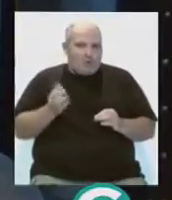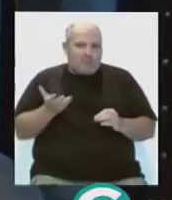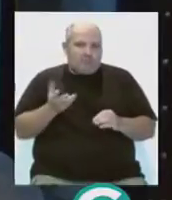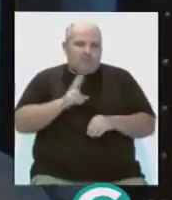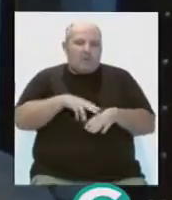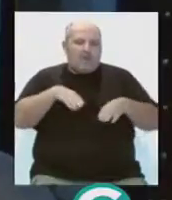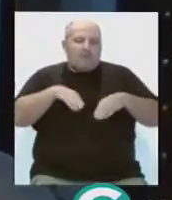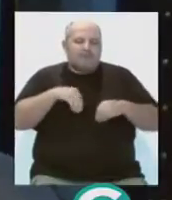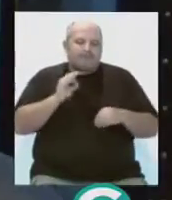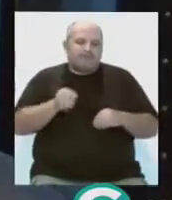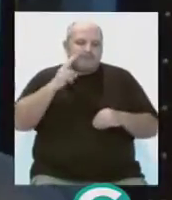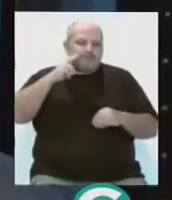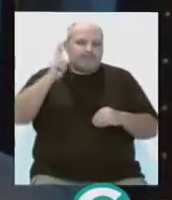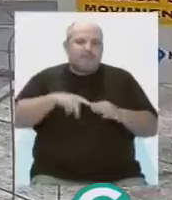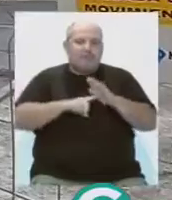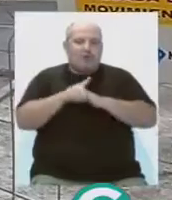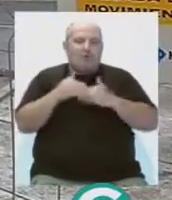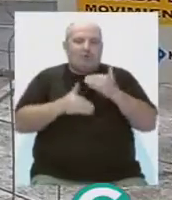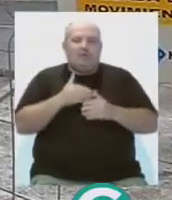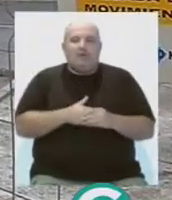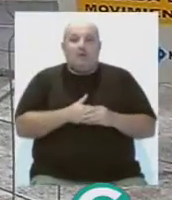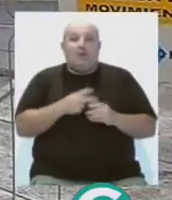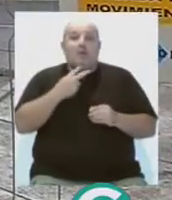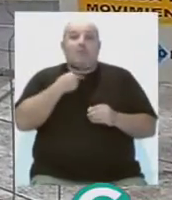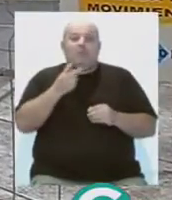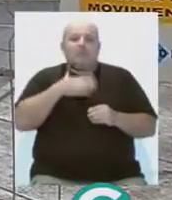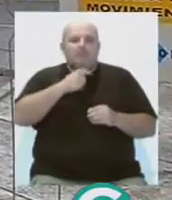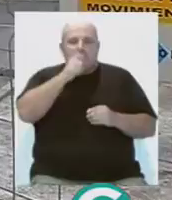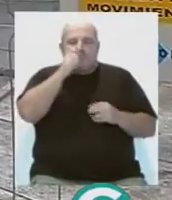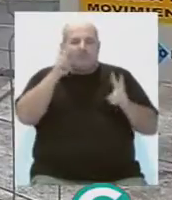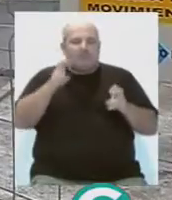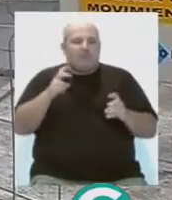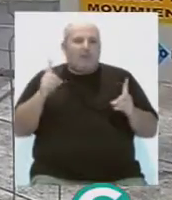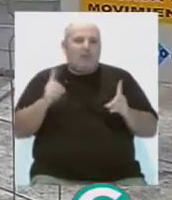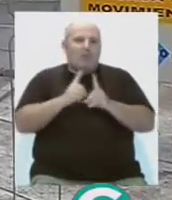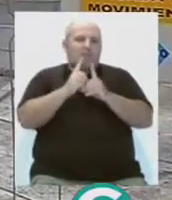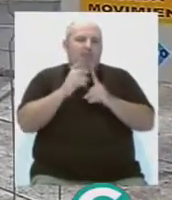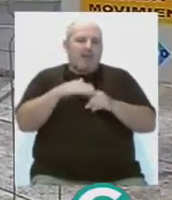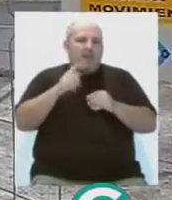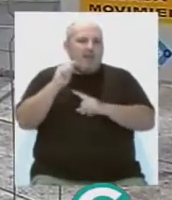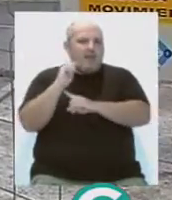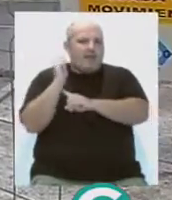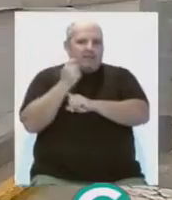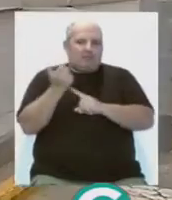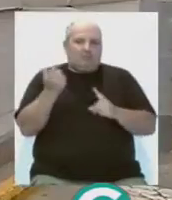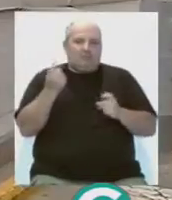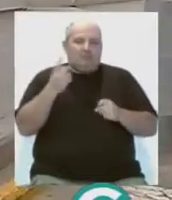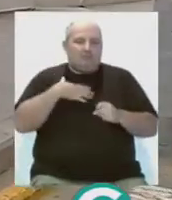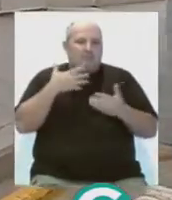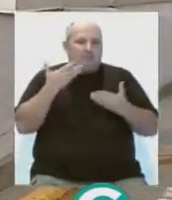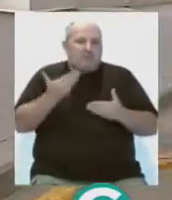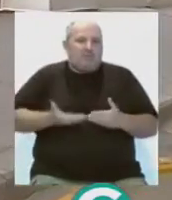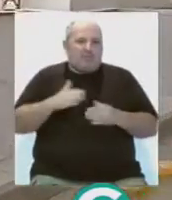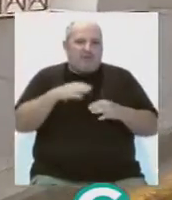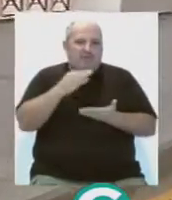delegación ha asumido en el desarrollo de la obra. El portavoz socialista defiende que se trata de un encuentro para contribuir al éxito de un equipamiento que considera